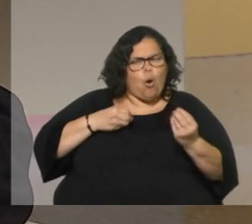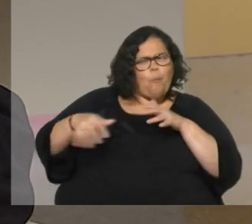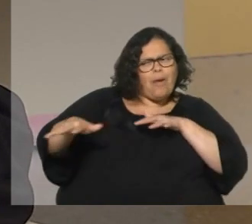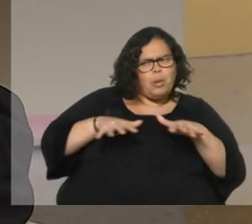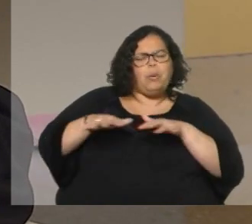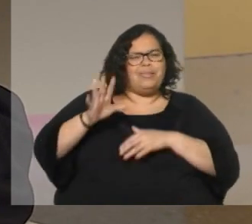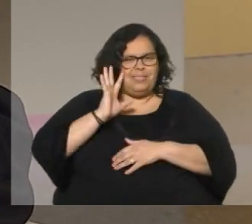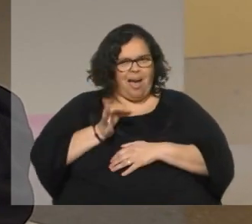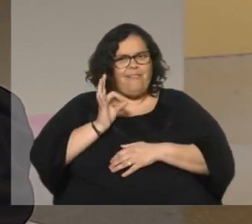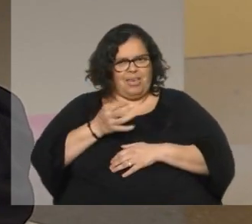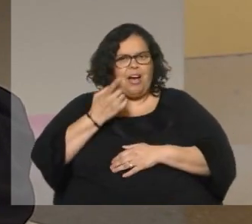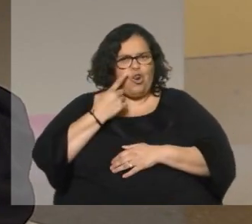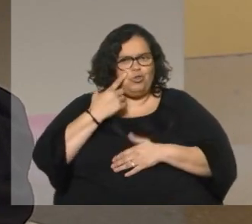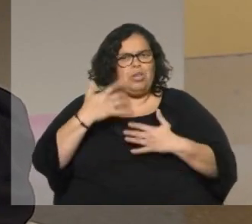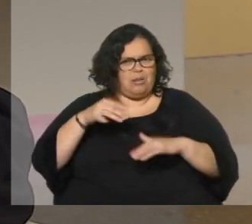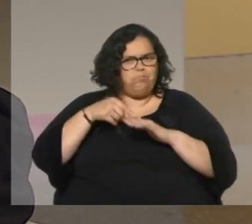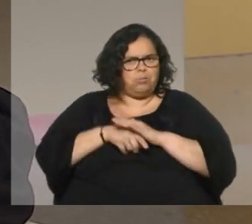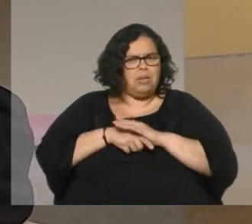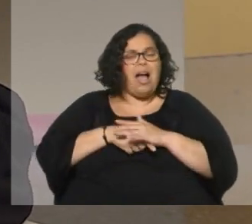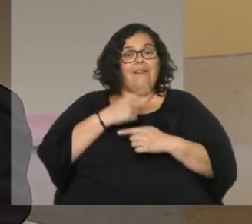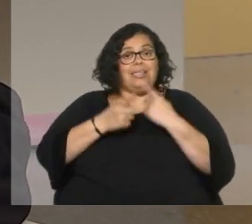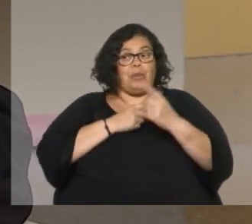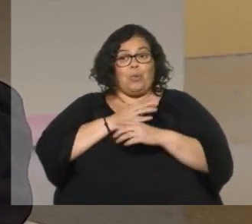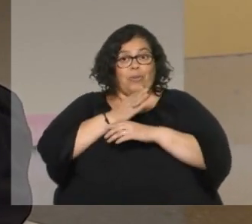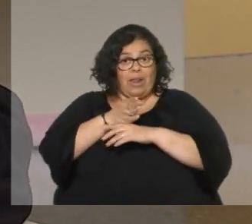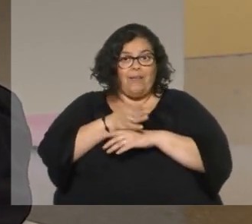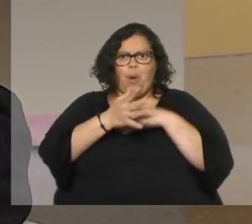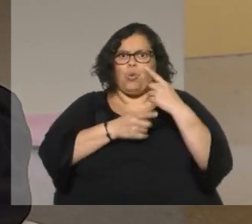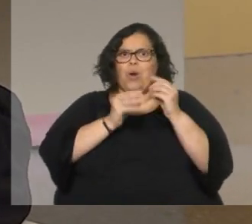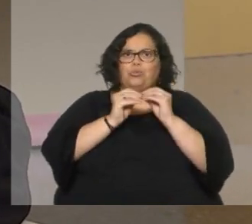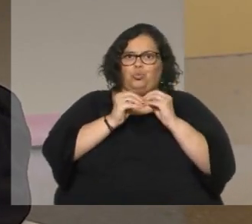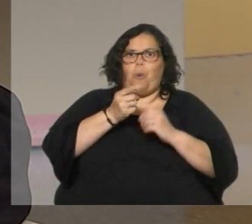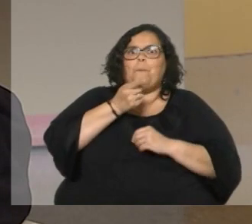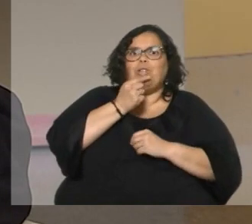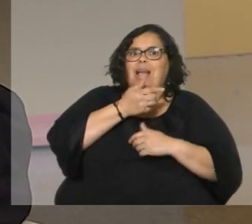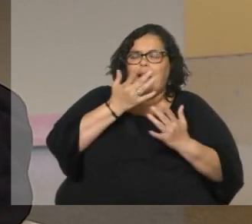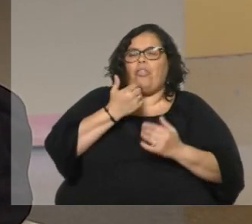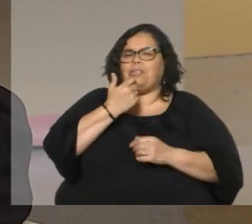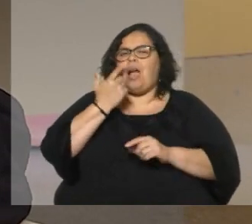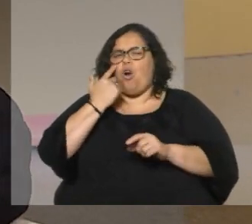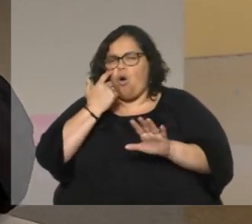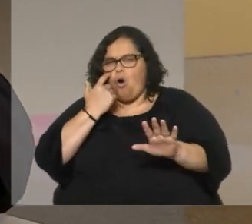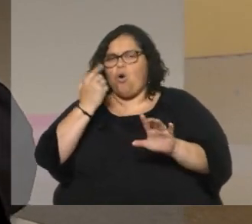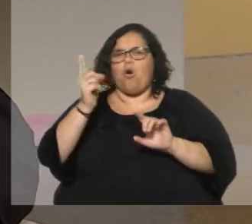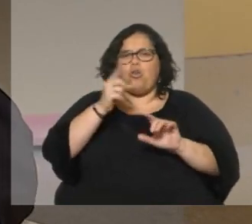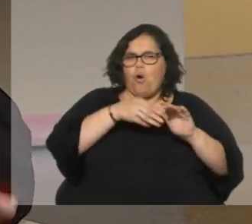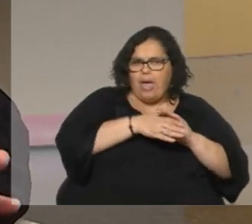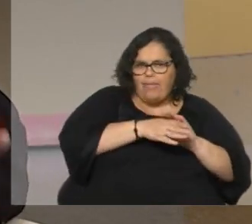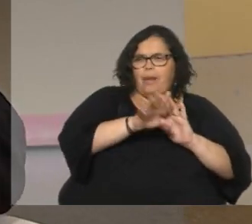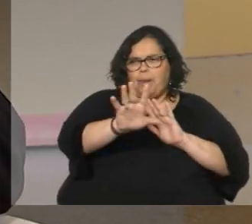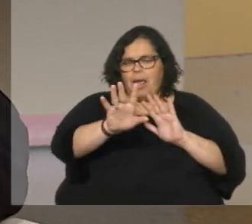a veces por ejemplo cuando entrábamos en la buena policía él media complicada él siempre nos decía ojo muchachos tranquilos no entren no